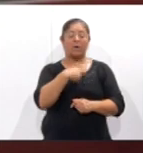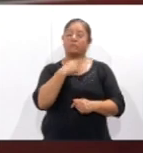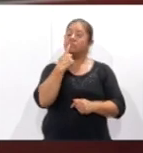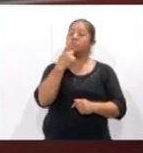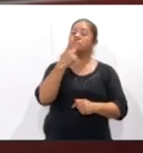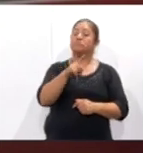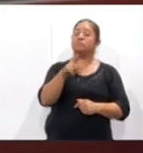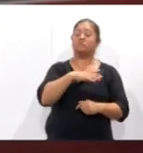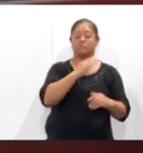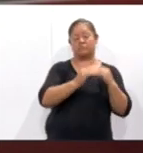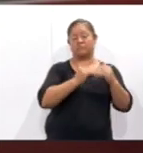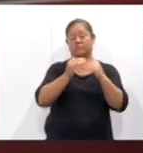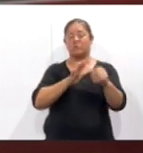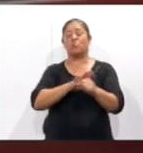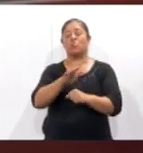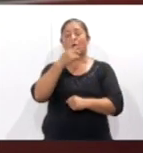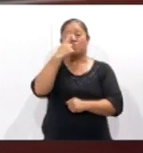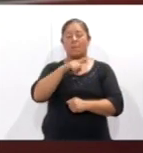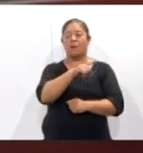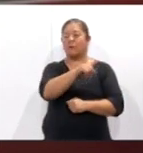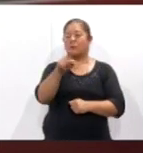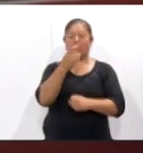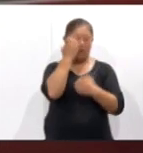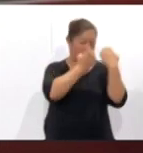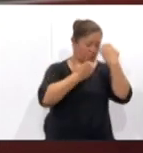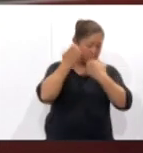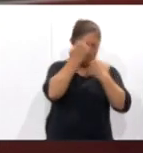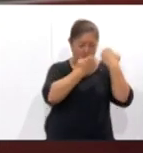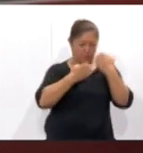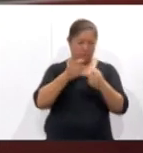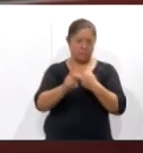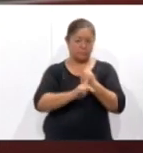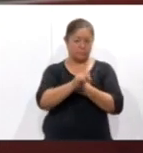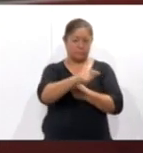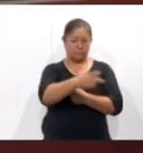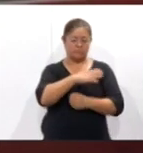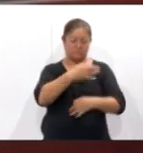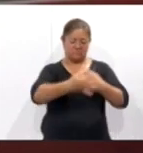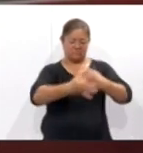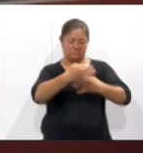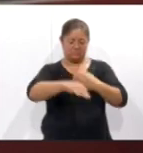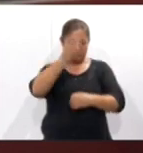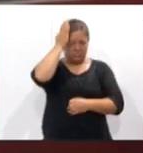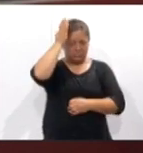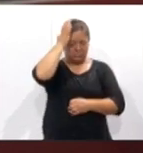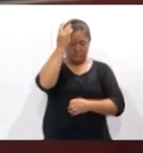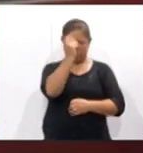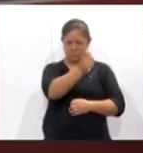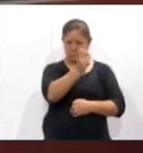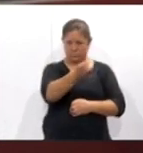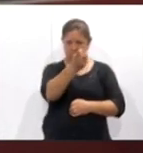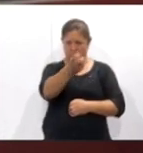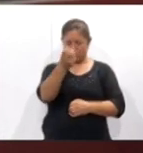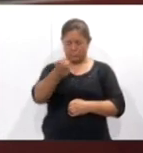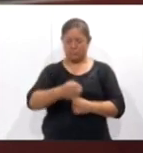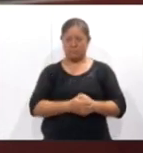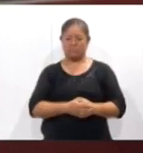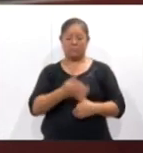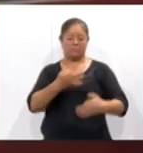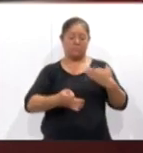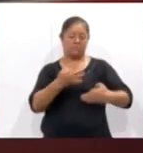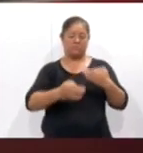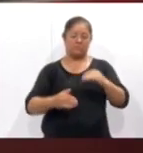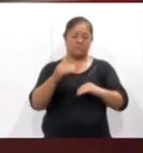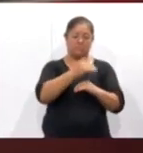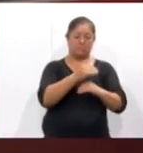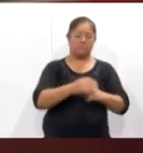determina el procedimiento para llevar a cabo el análisis de la situación jurídica de los titulares de la magistratura